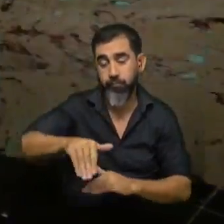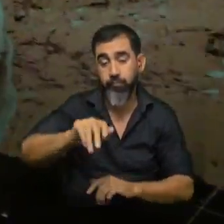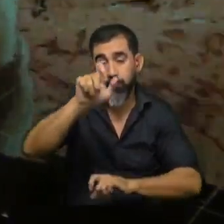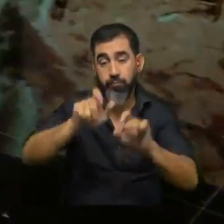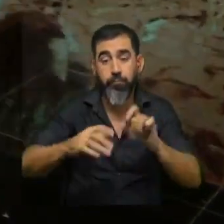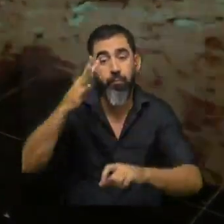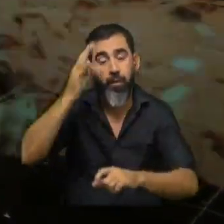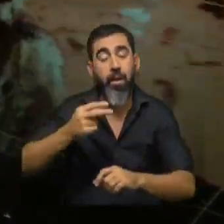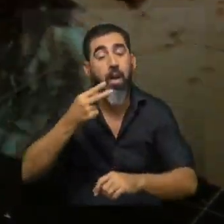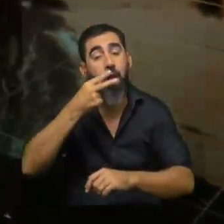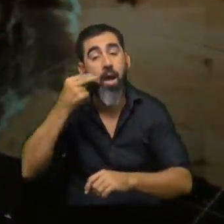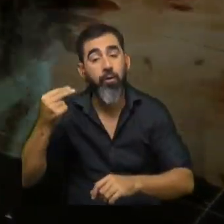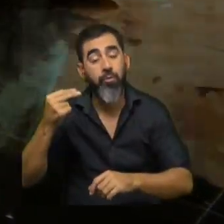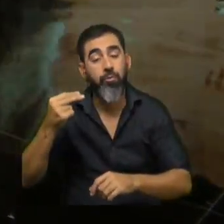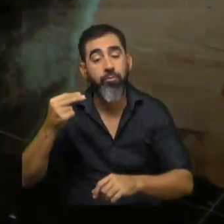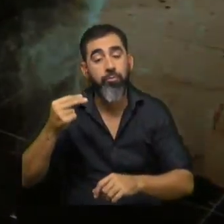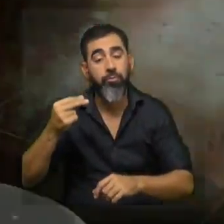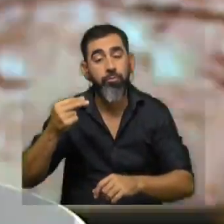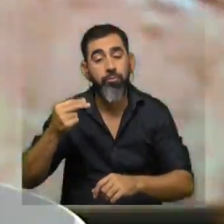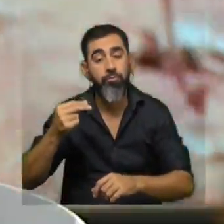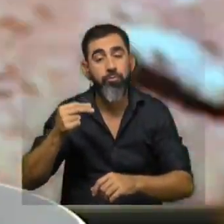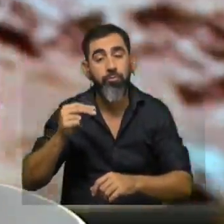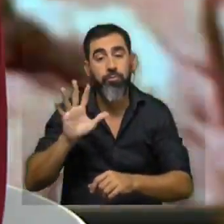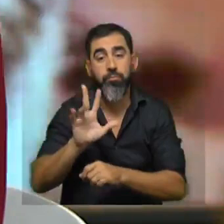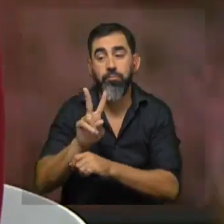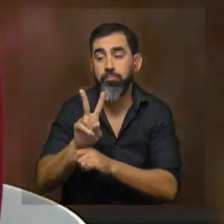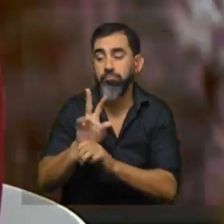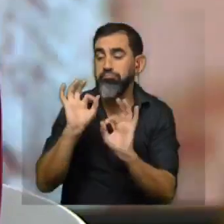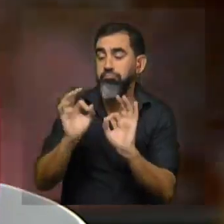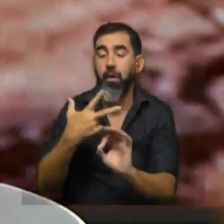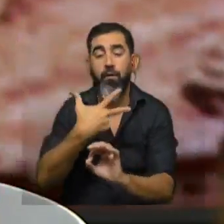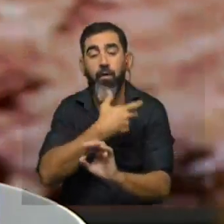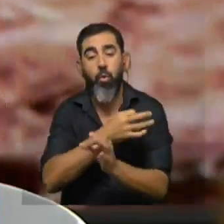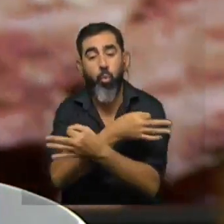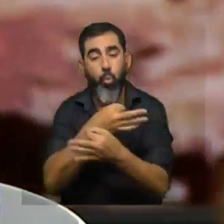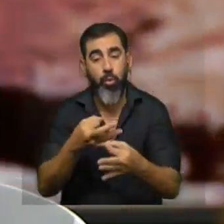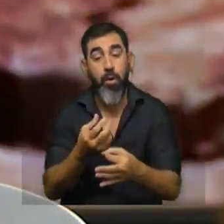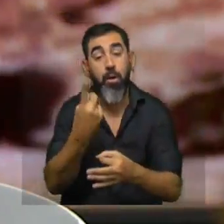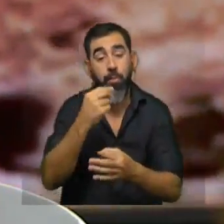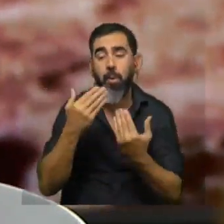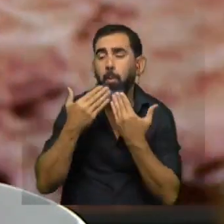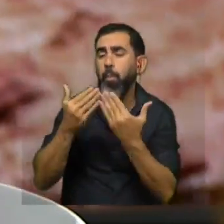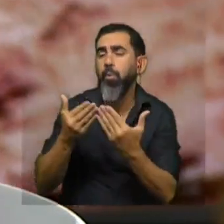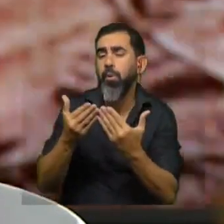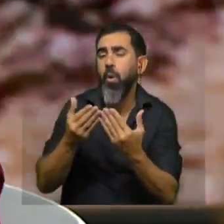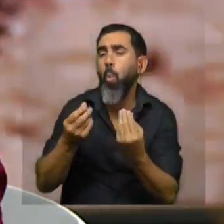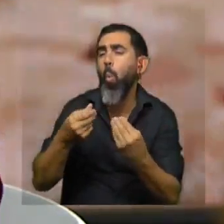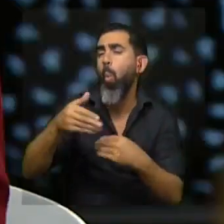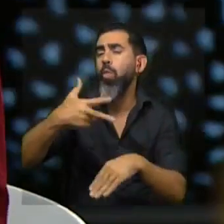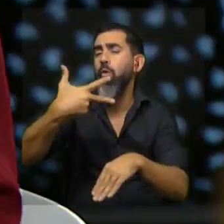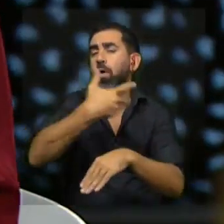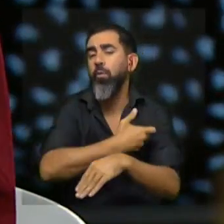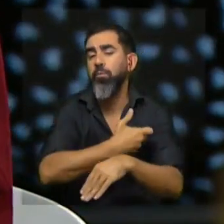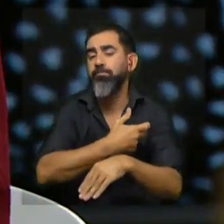gente cree que su gato tiene las desparasitaciones al día y las vacunaciones al día y en realidad cuando tú le preguntas la frecuencia la